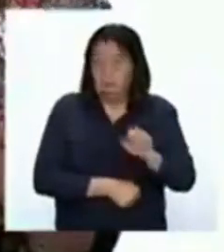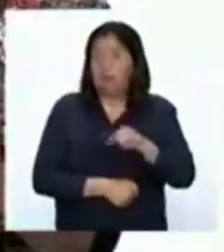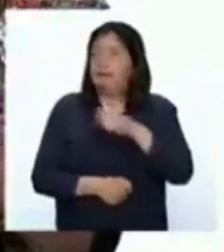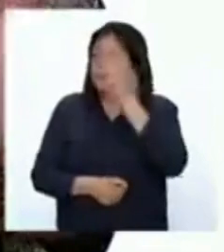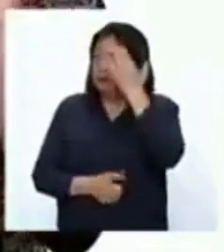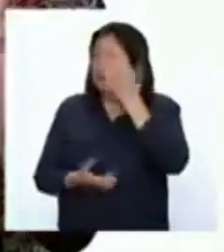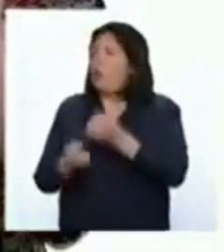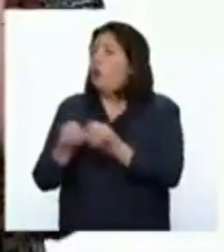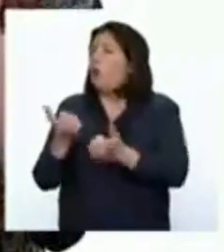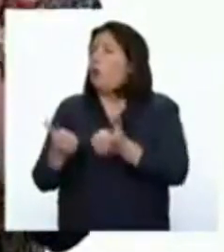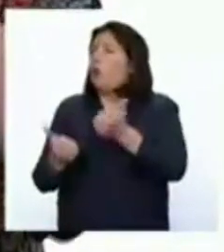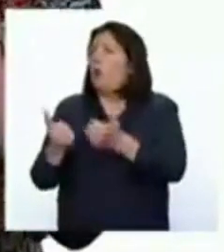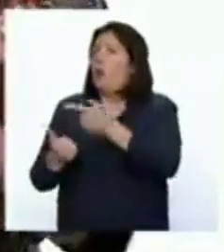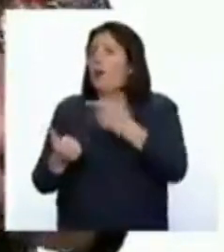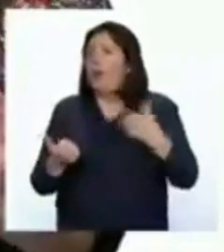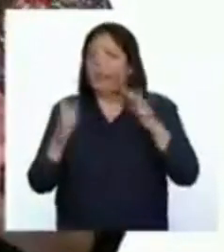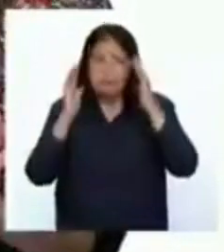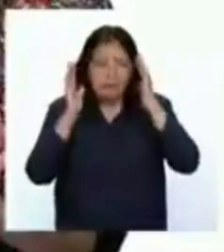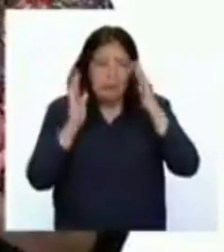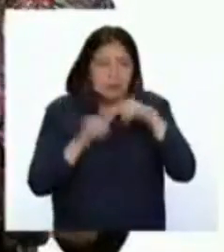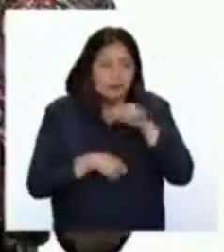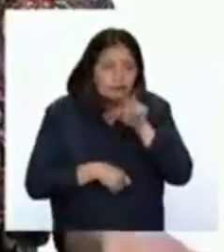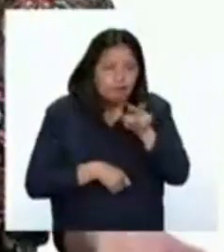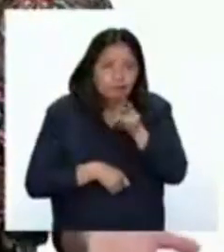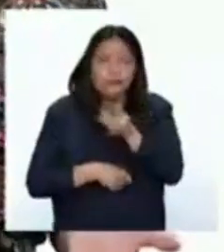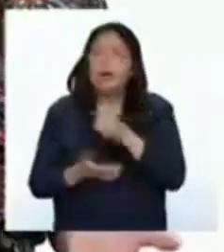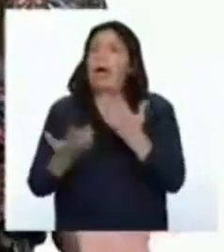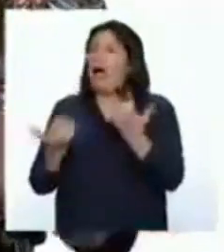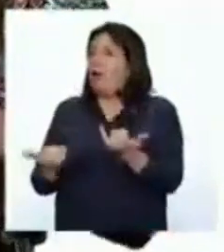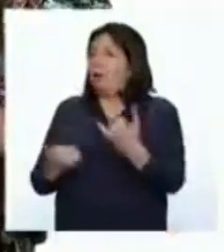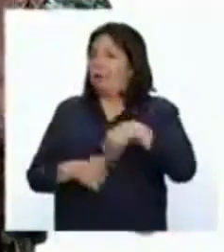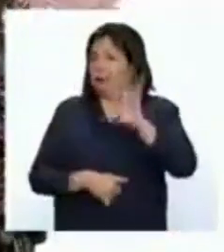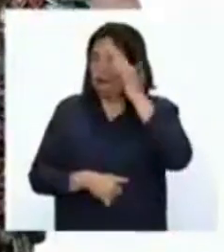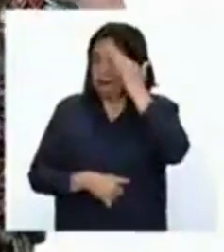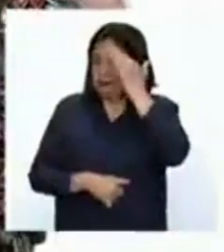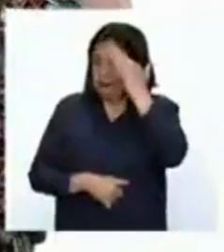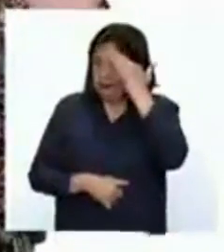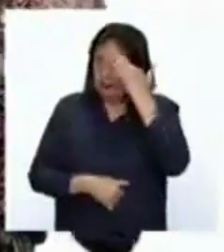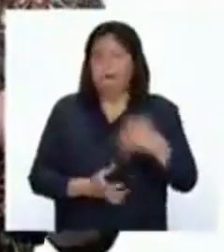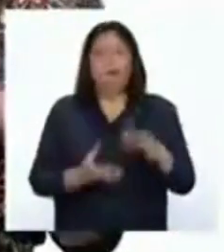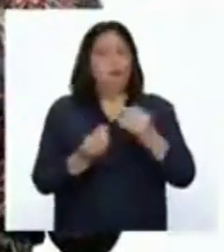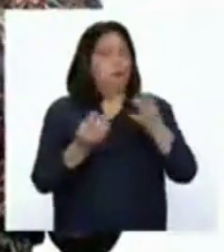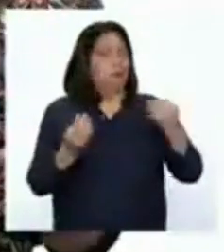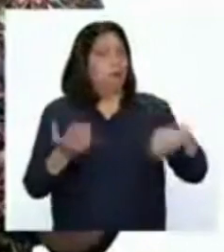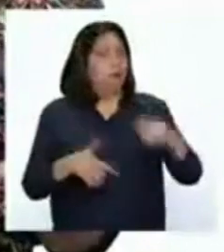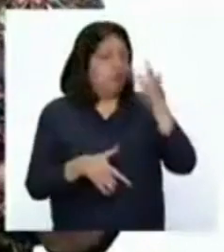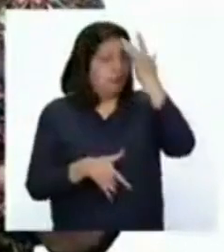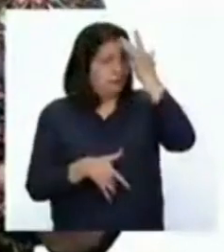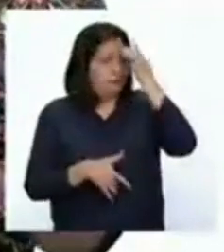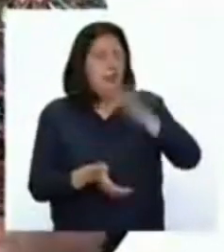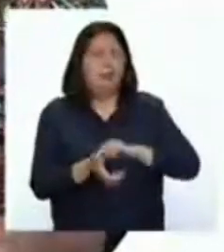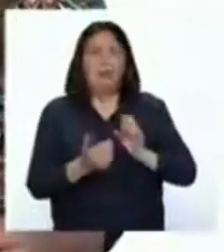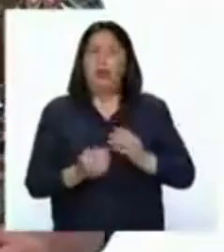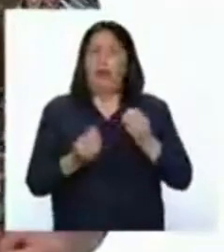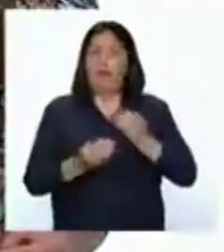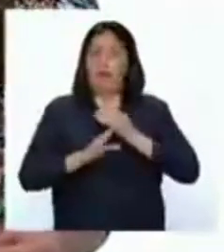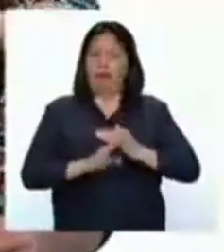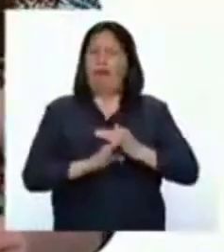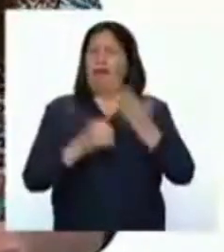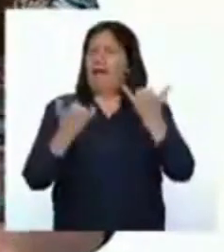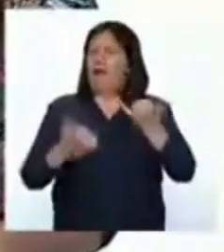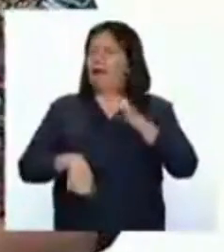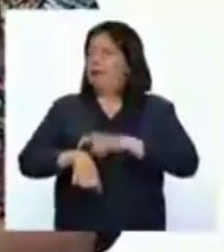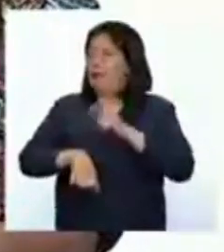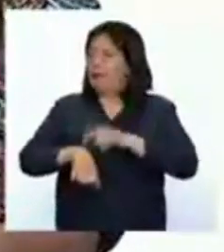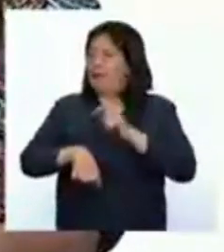¿Cuál de ellos les llamó más la atención? Ahora que ya sabemos tanto sobre la anemia y cómo combatirla, es